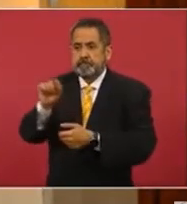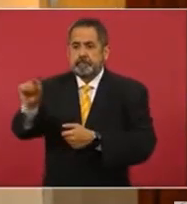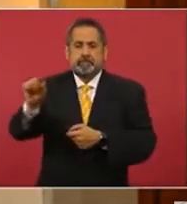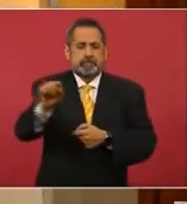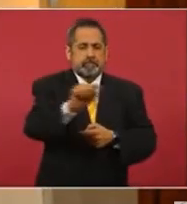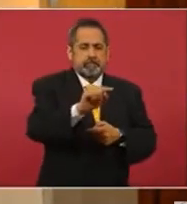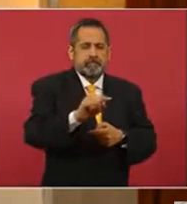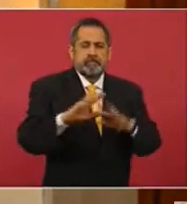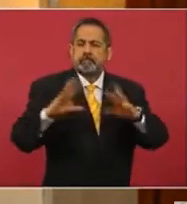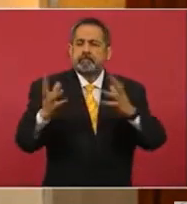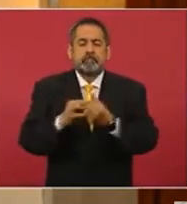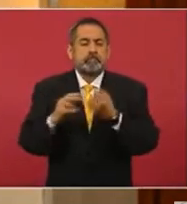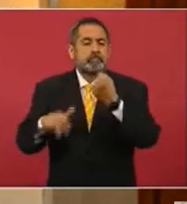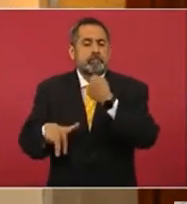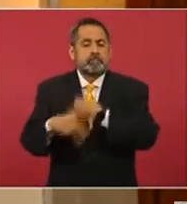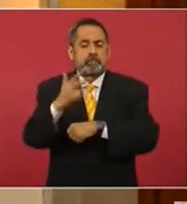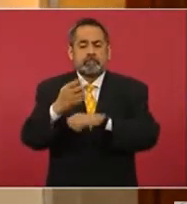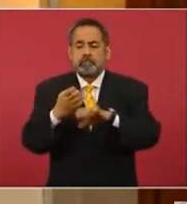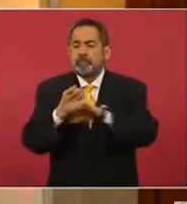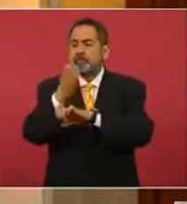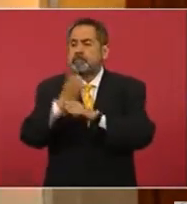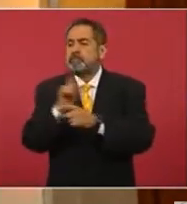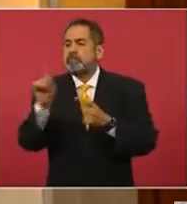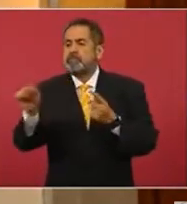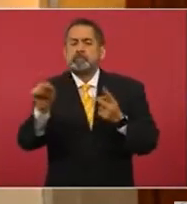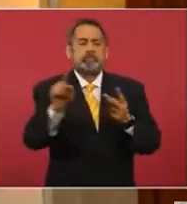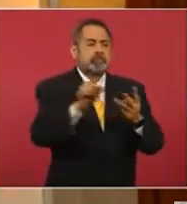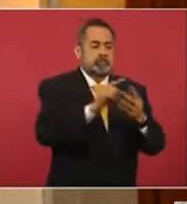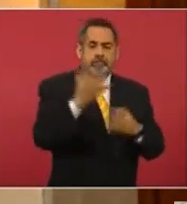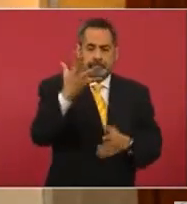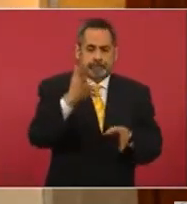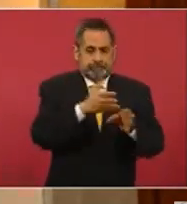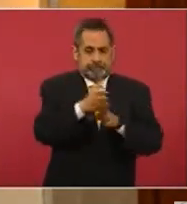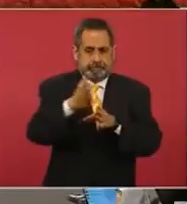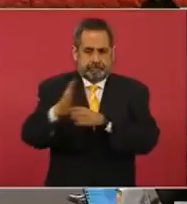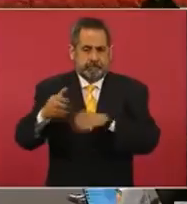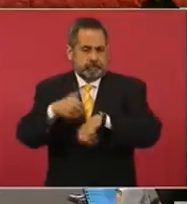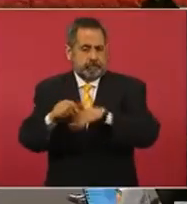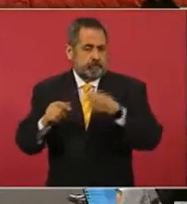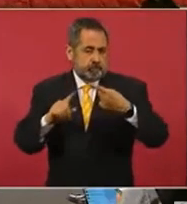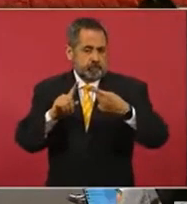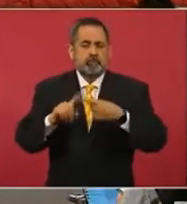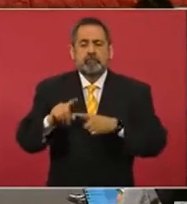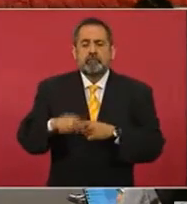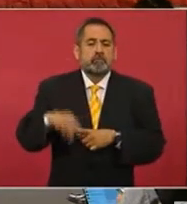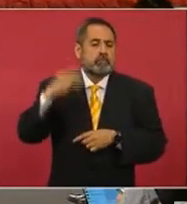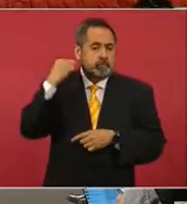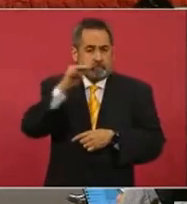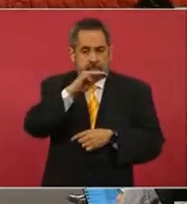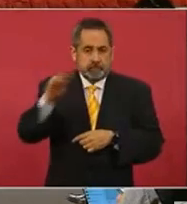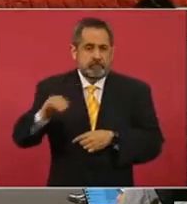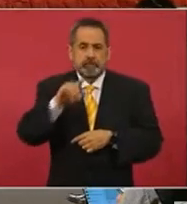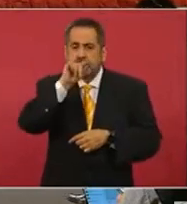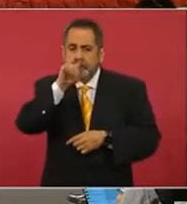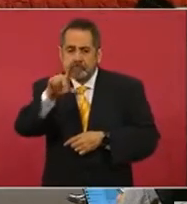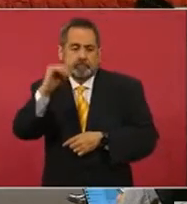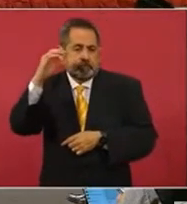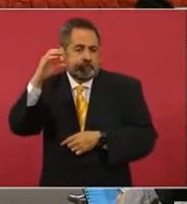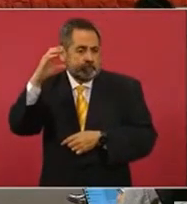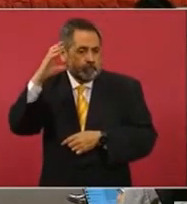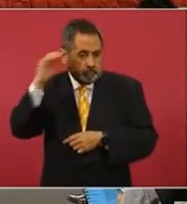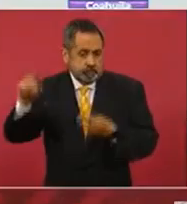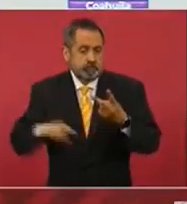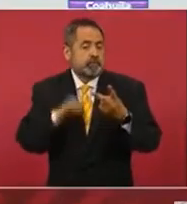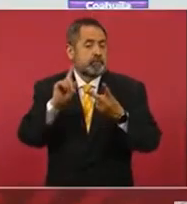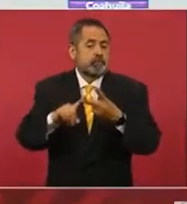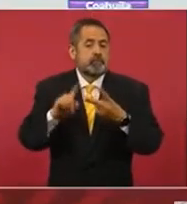para atender a 13 entidades federativas. La ruta 1, Michoacán, Jalisco y Colima. La ruta